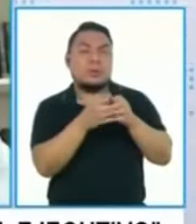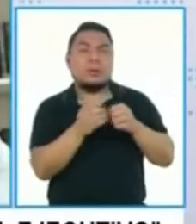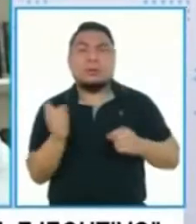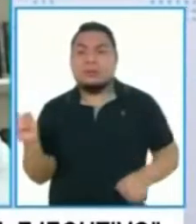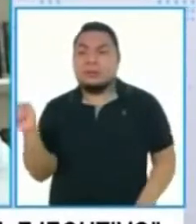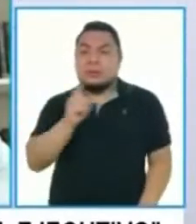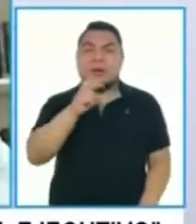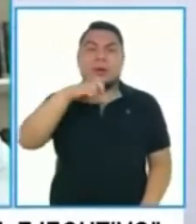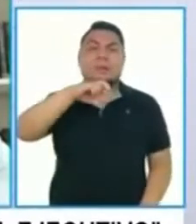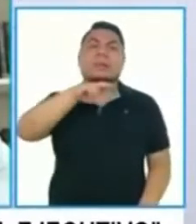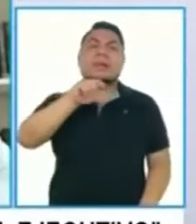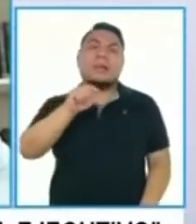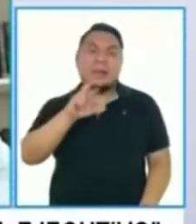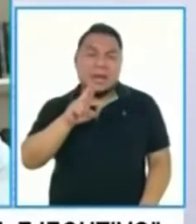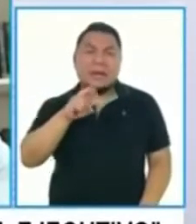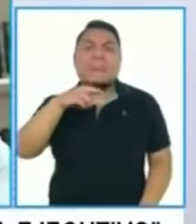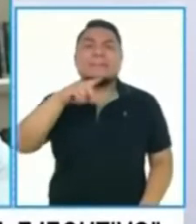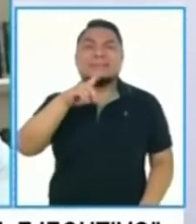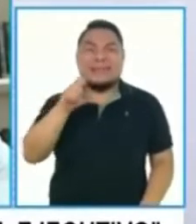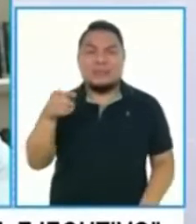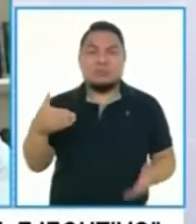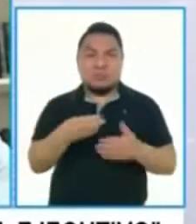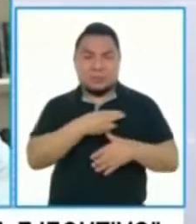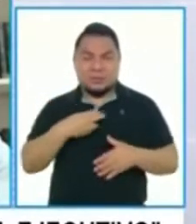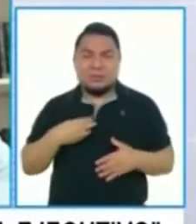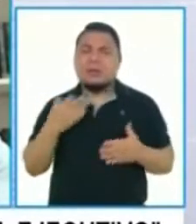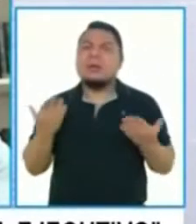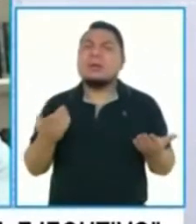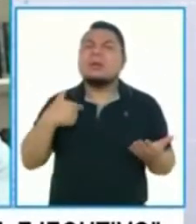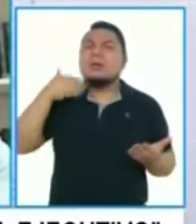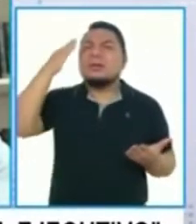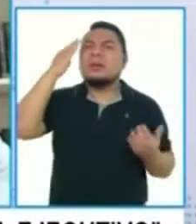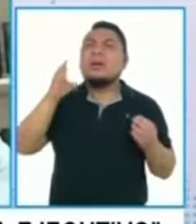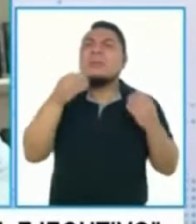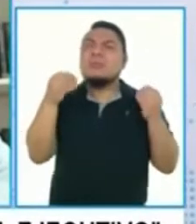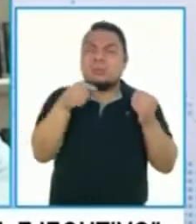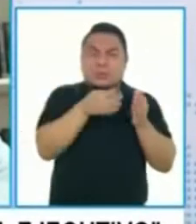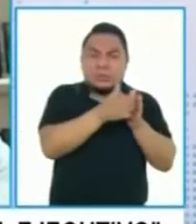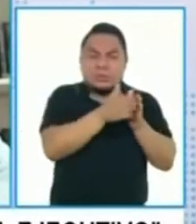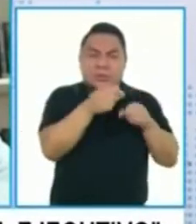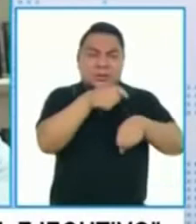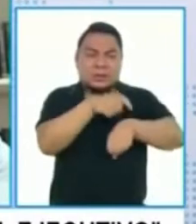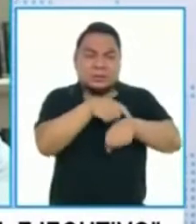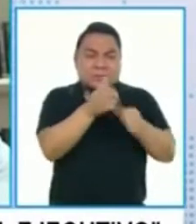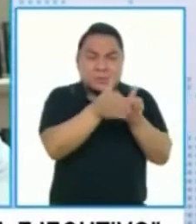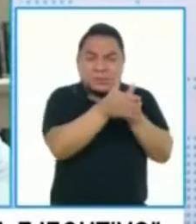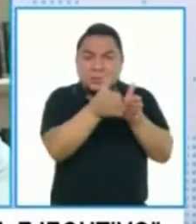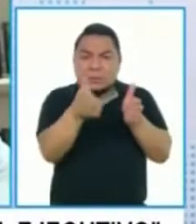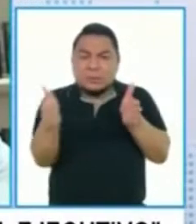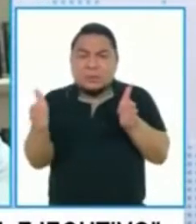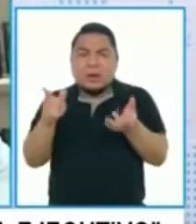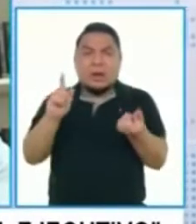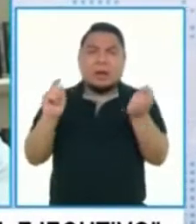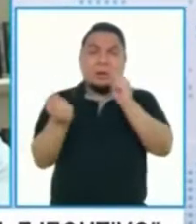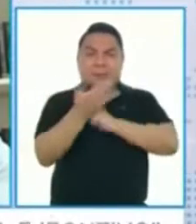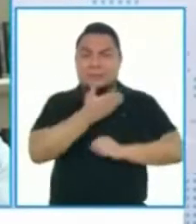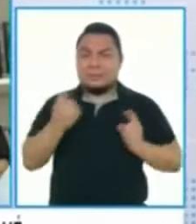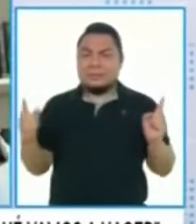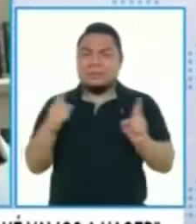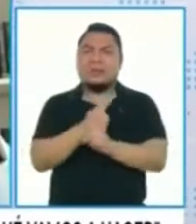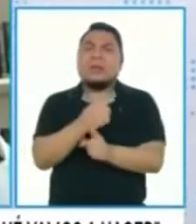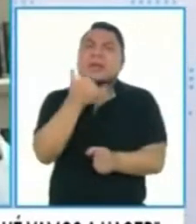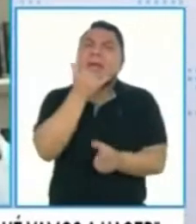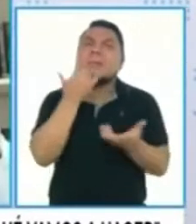Mazzetti? Yo quiero saber por qué en ese tramo, en el cambio de gestión, ¿qué